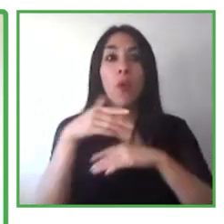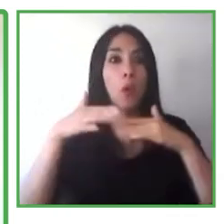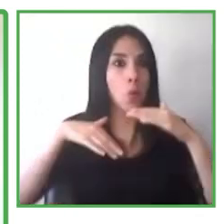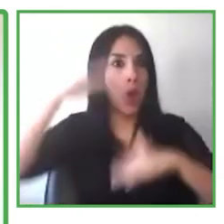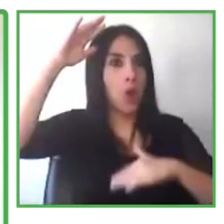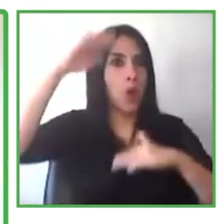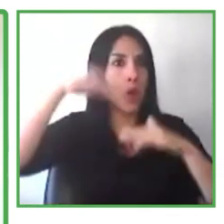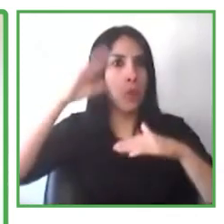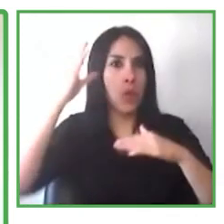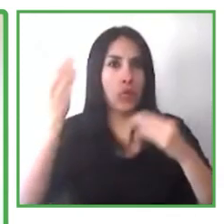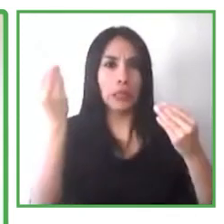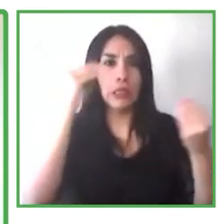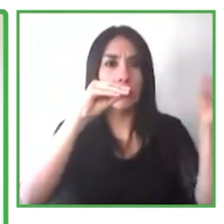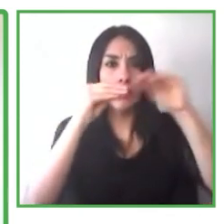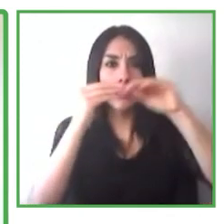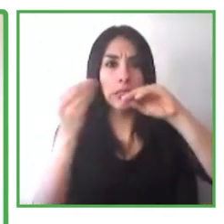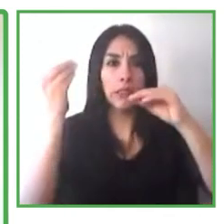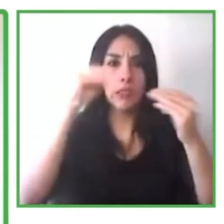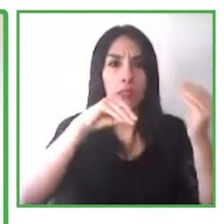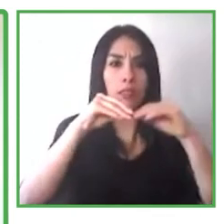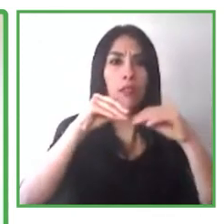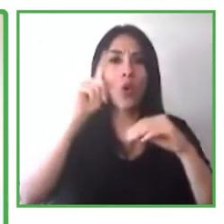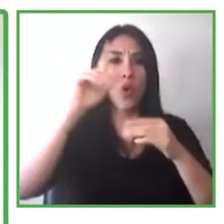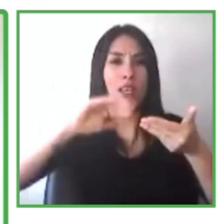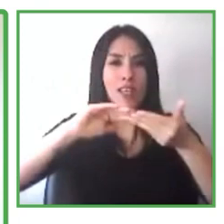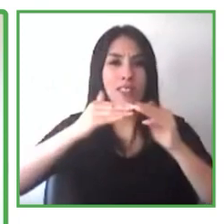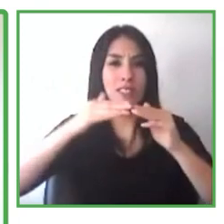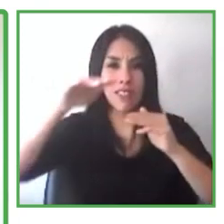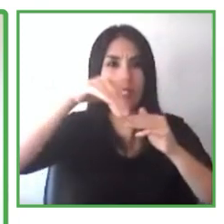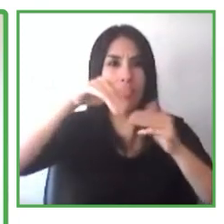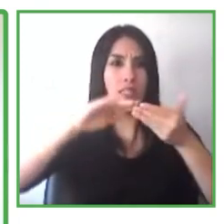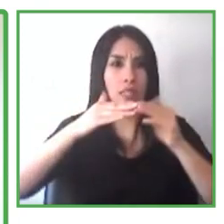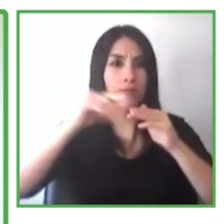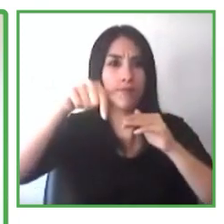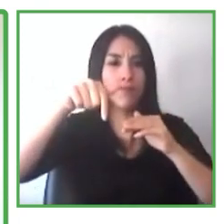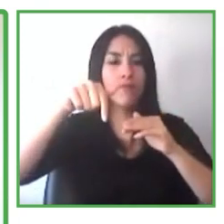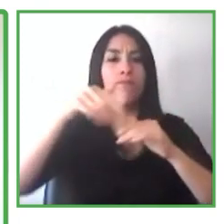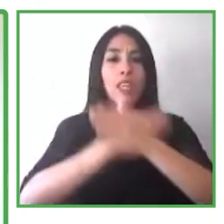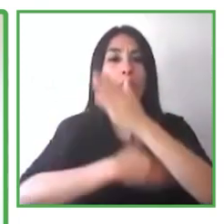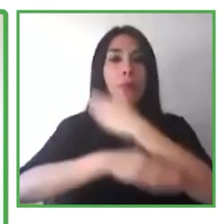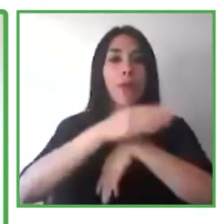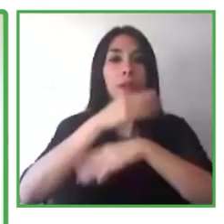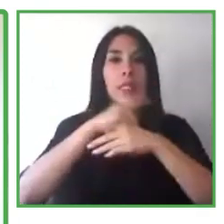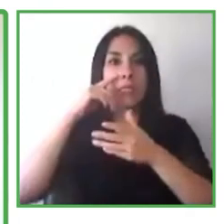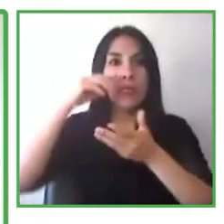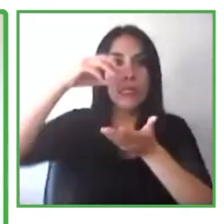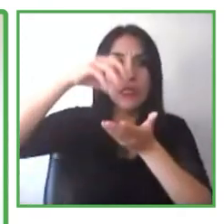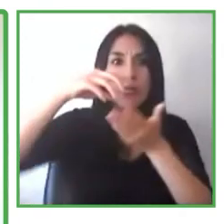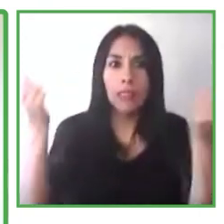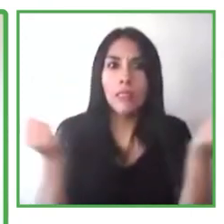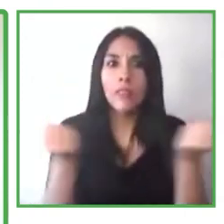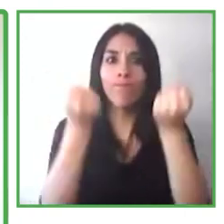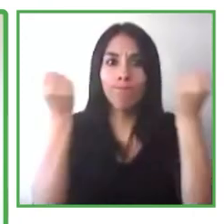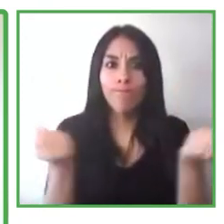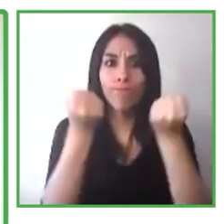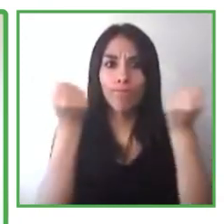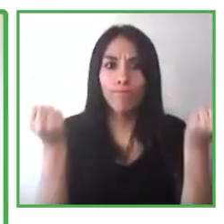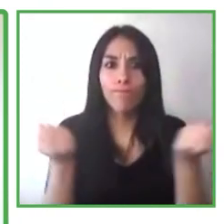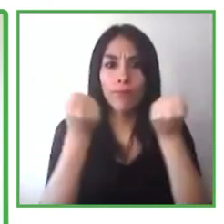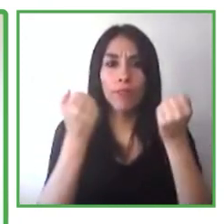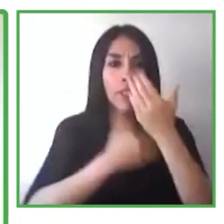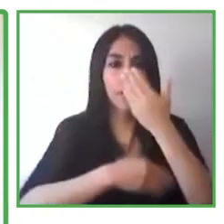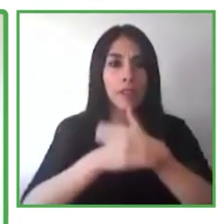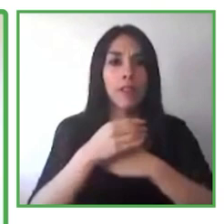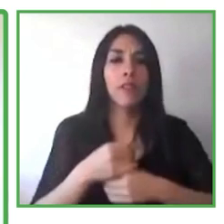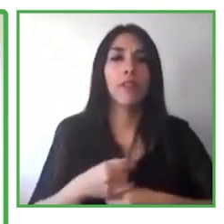poco más de discapacidad, de realizar preguntas en un lugar seguro, cómo encontramos la acomodación, si necesita un asistente de cuidado